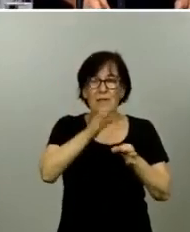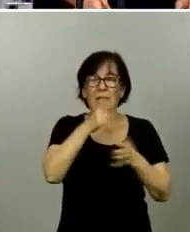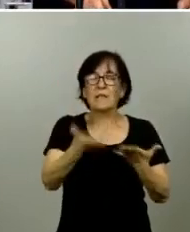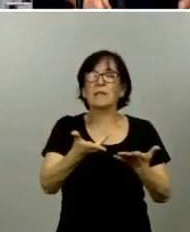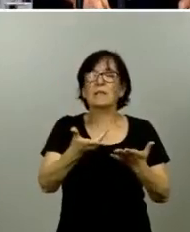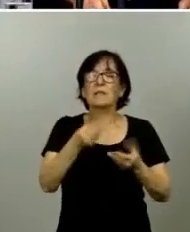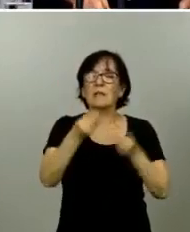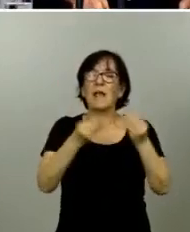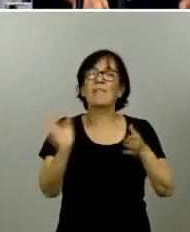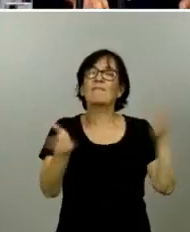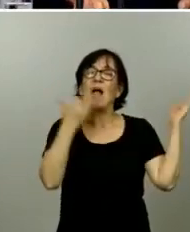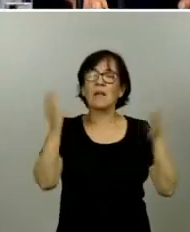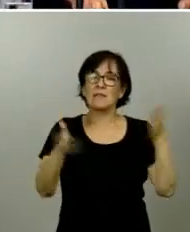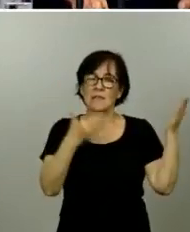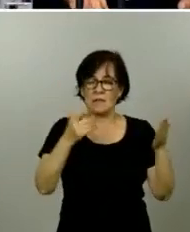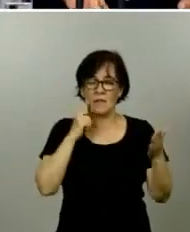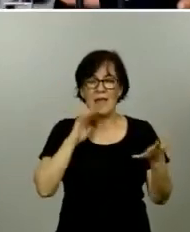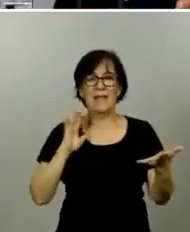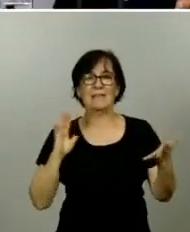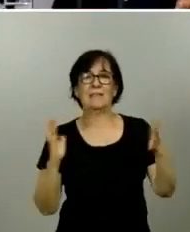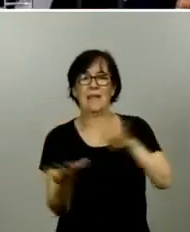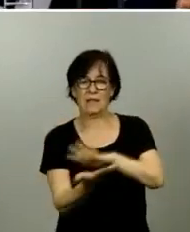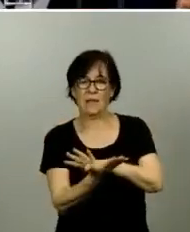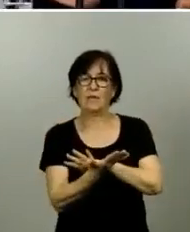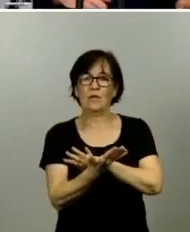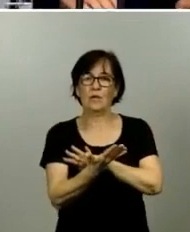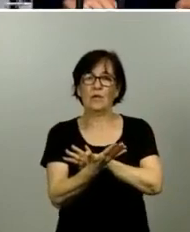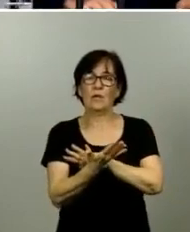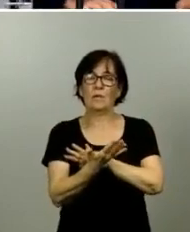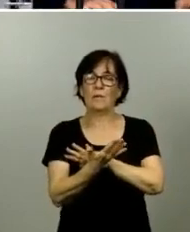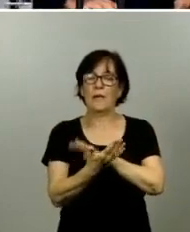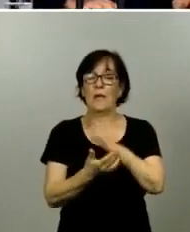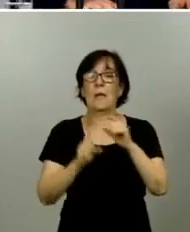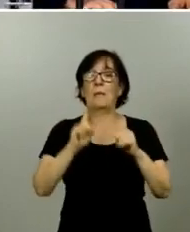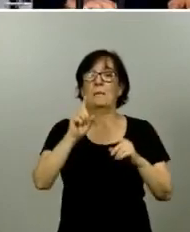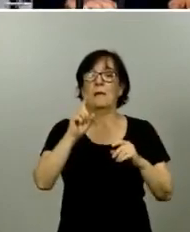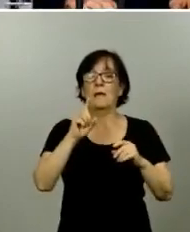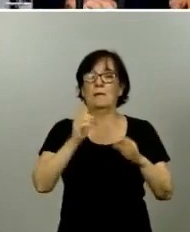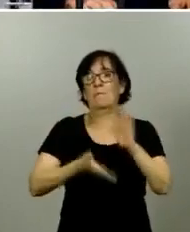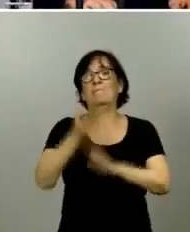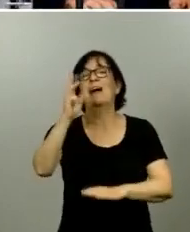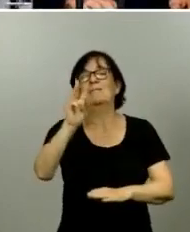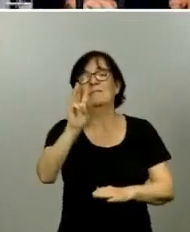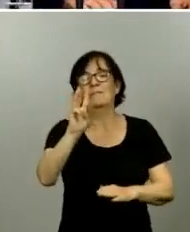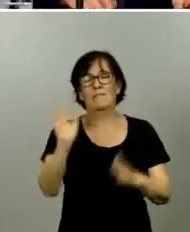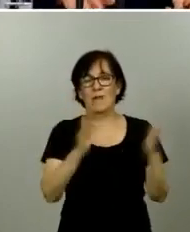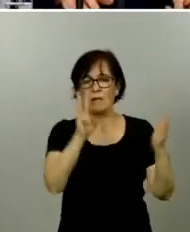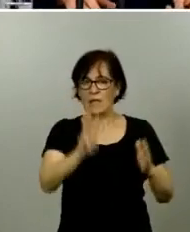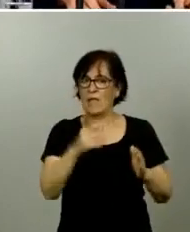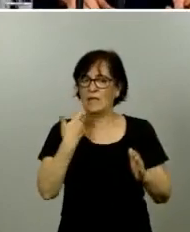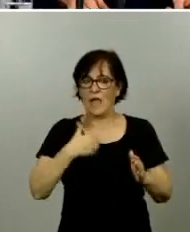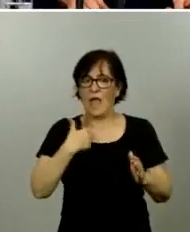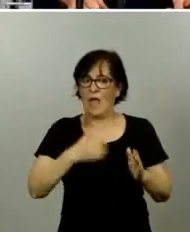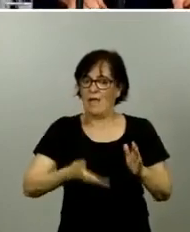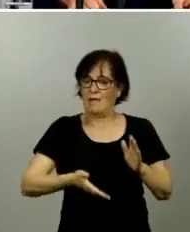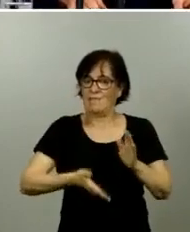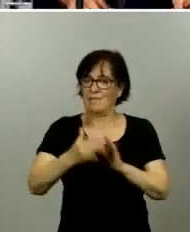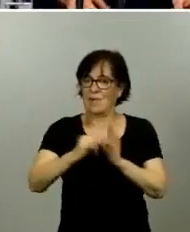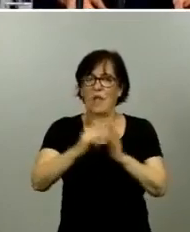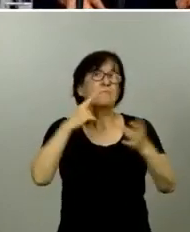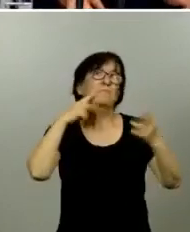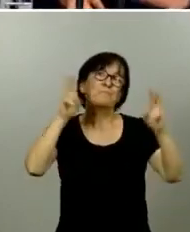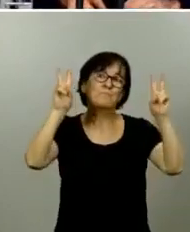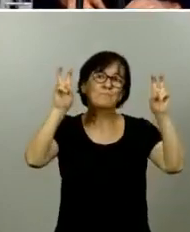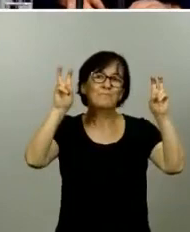en este proceso de transición y las primeras que pasan a fase 3, ya muy cercanas a la nueva normalidad.